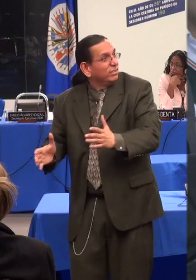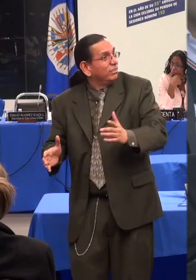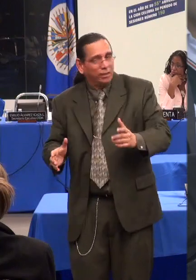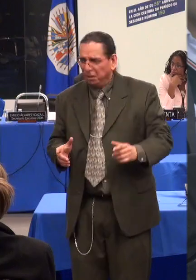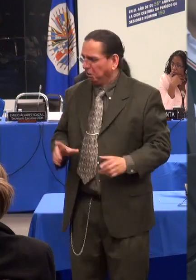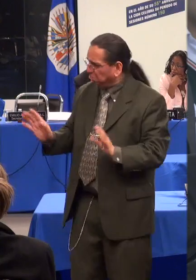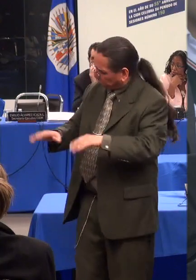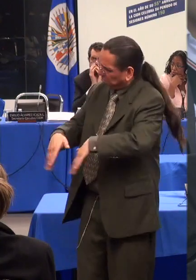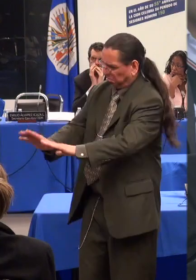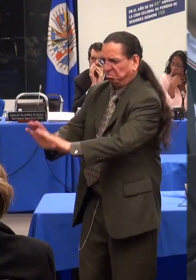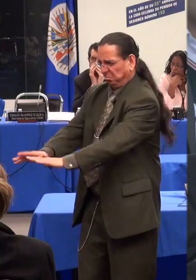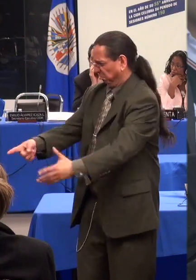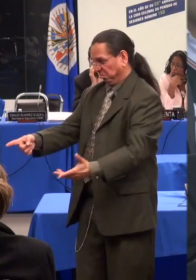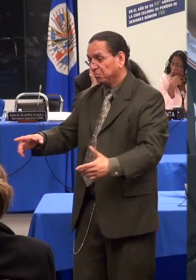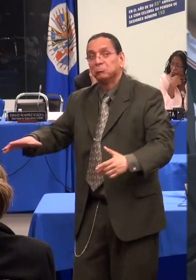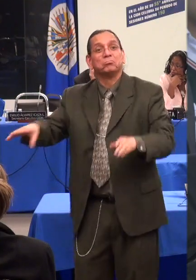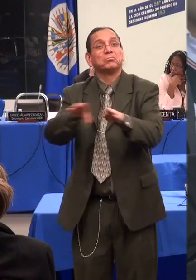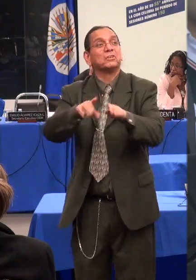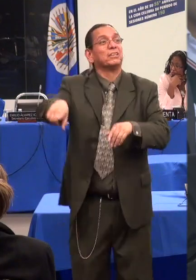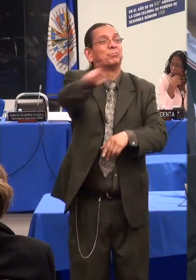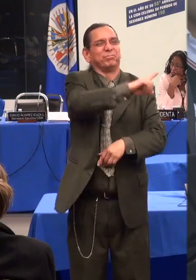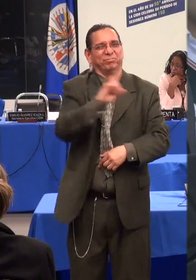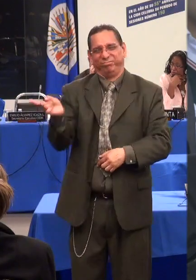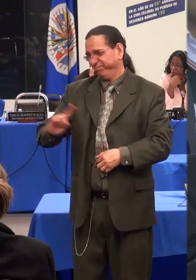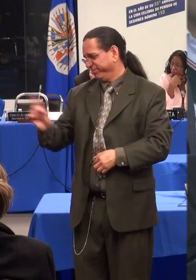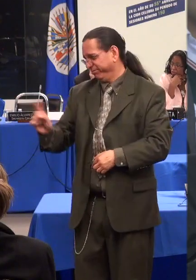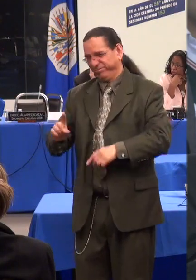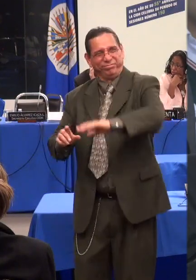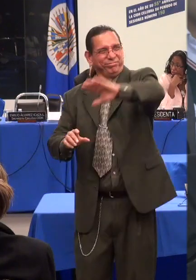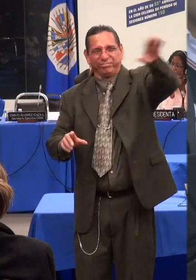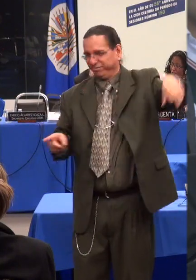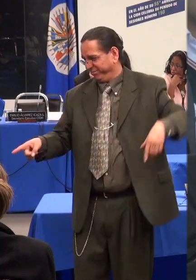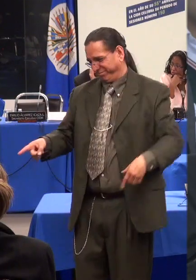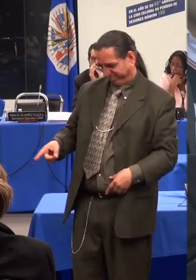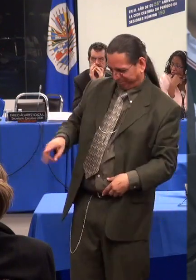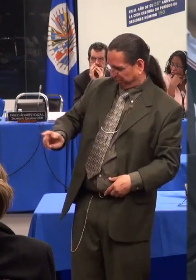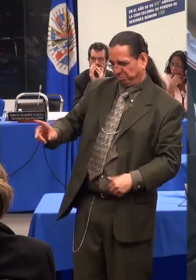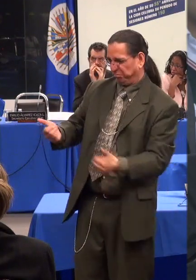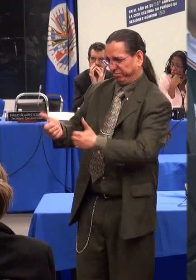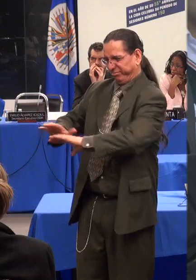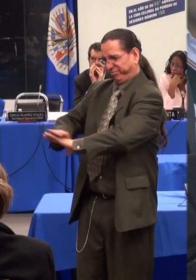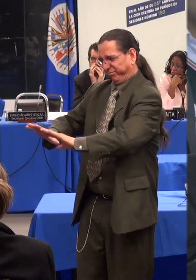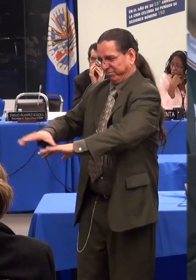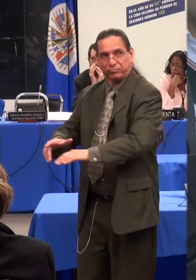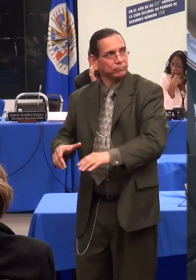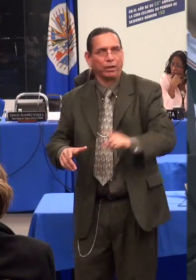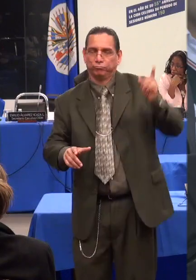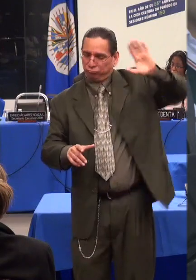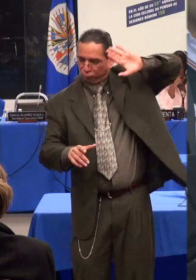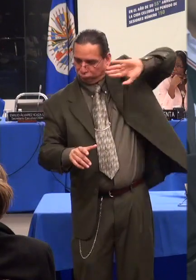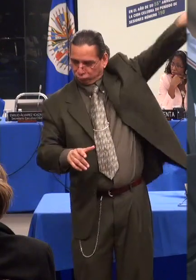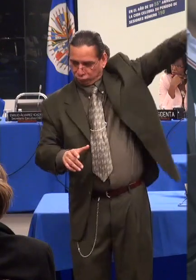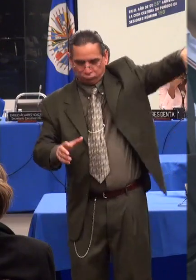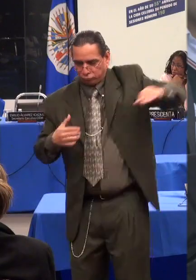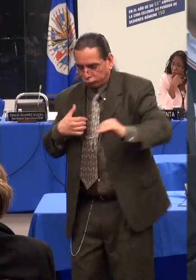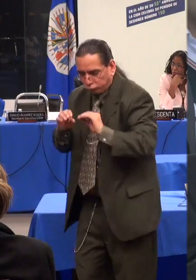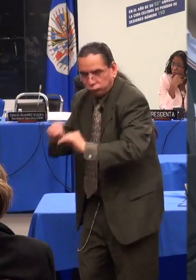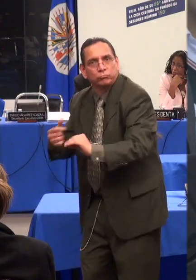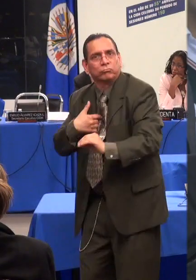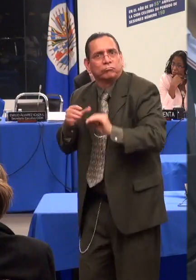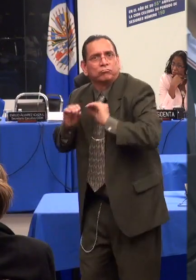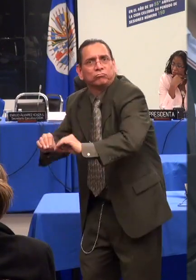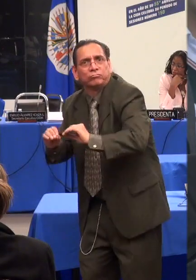médico y ella no sabía que le iban a hacer una operación de ligamento de las tropas del